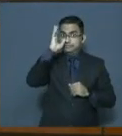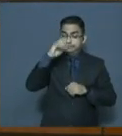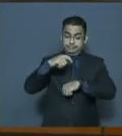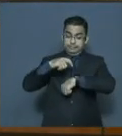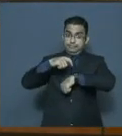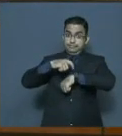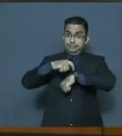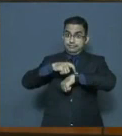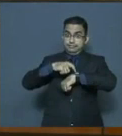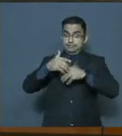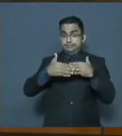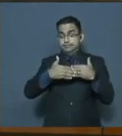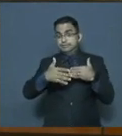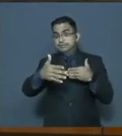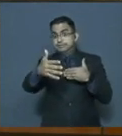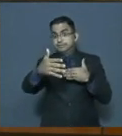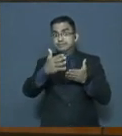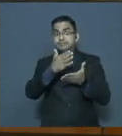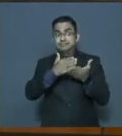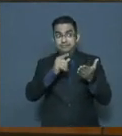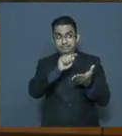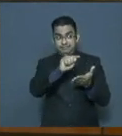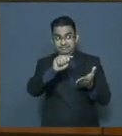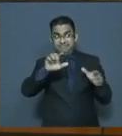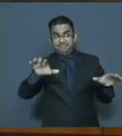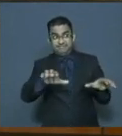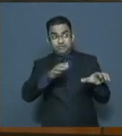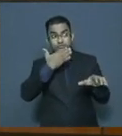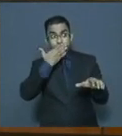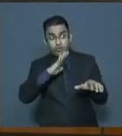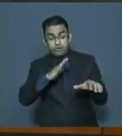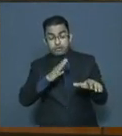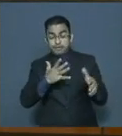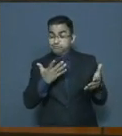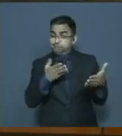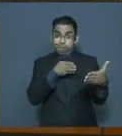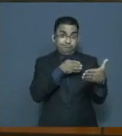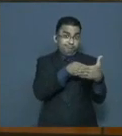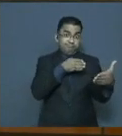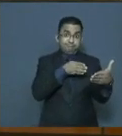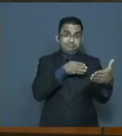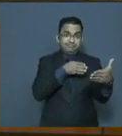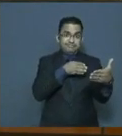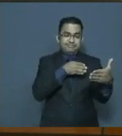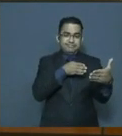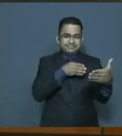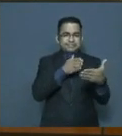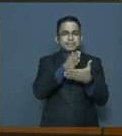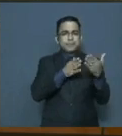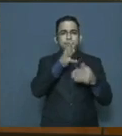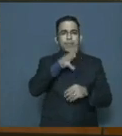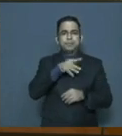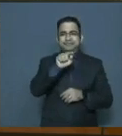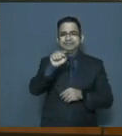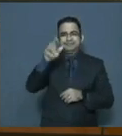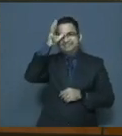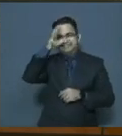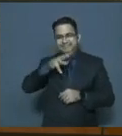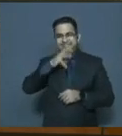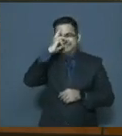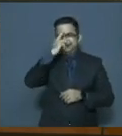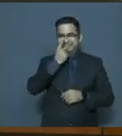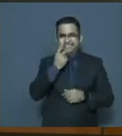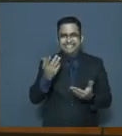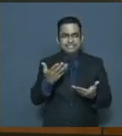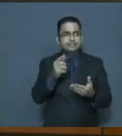demandan personas y conductas excepcionales. Así lo han testimoniado las mujeres y los hombres dominicanos,